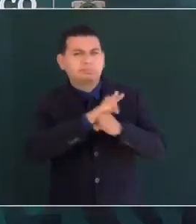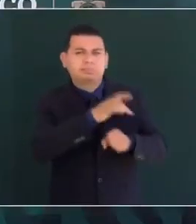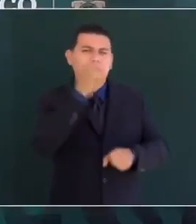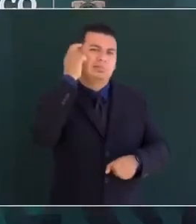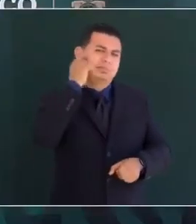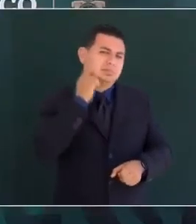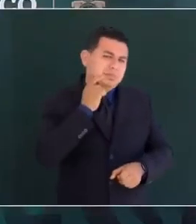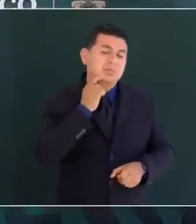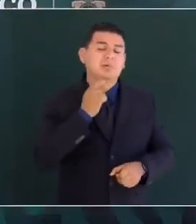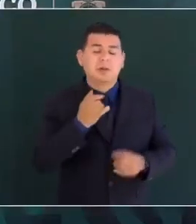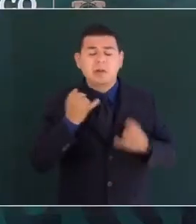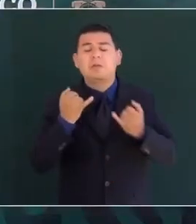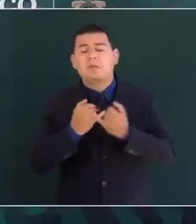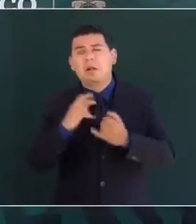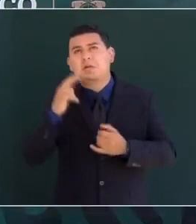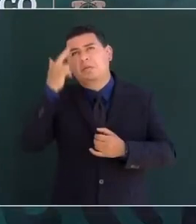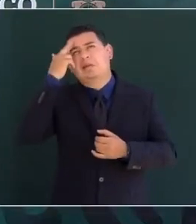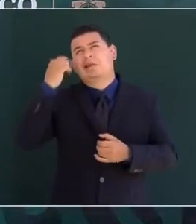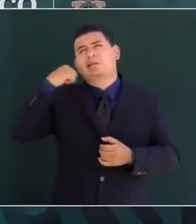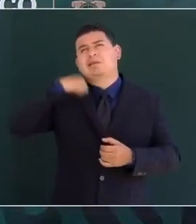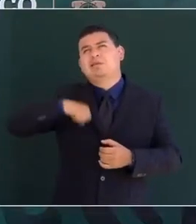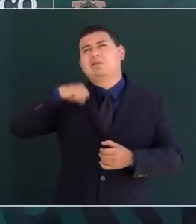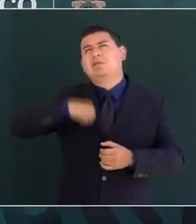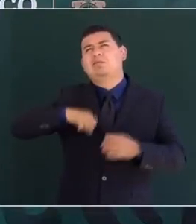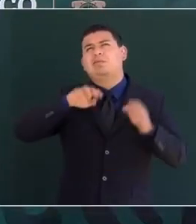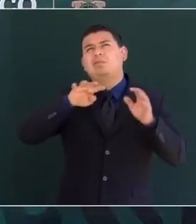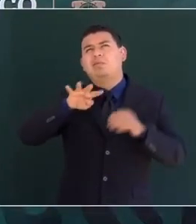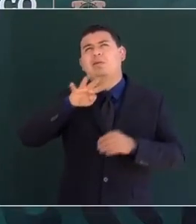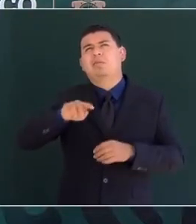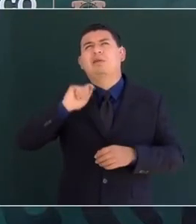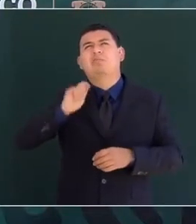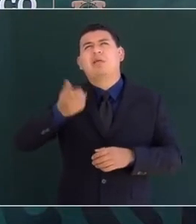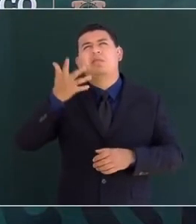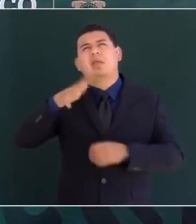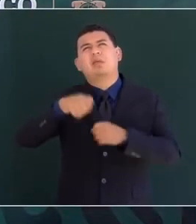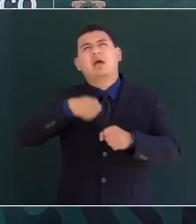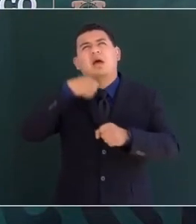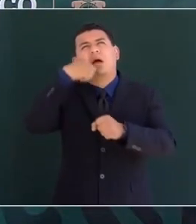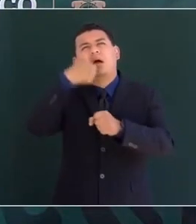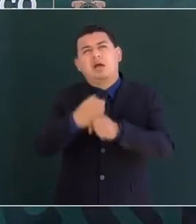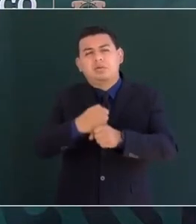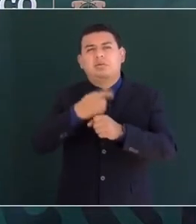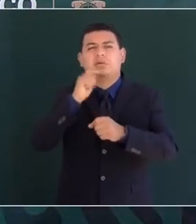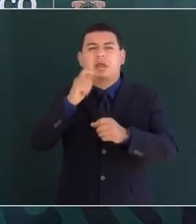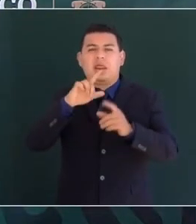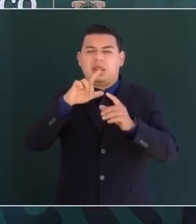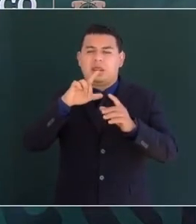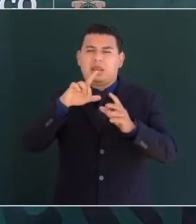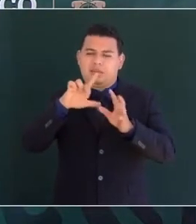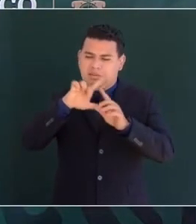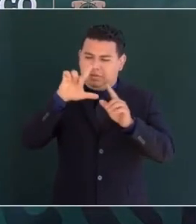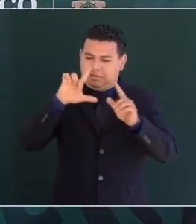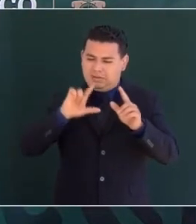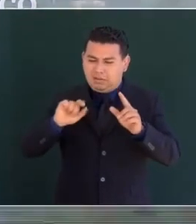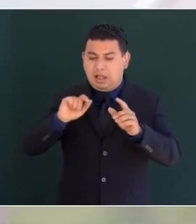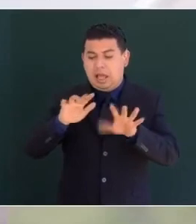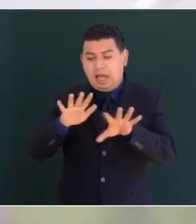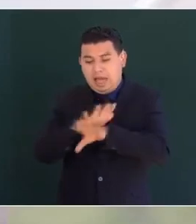del siglo XIX y durante los 10 años de la llamada República Restaurada Benito Juárez